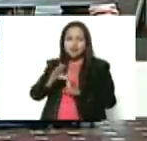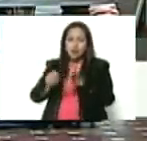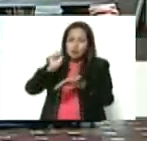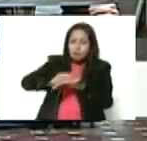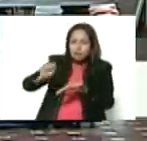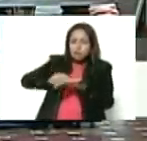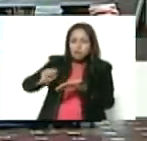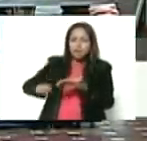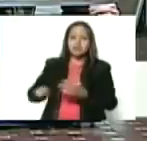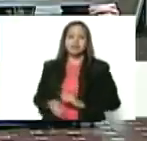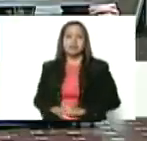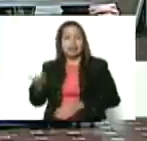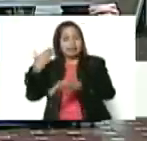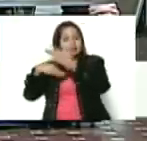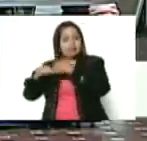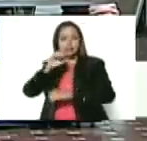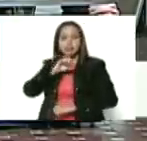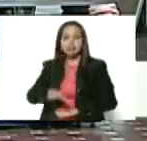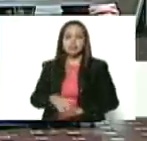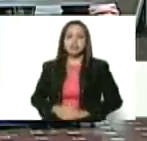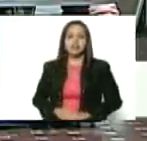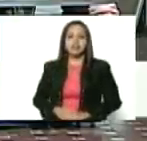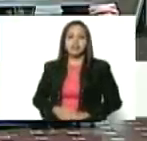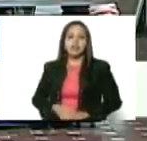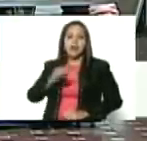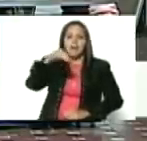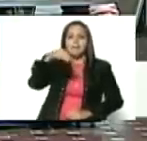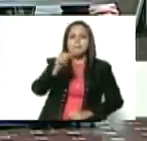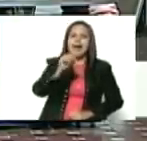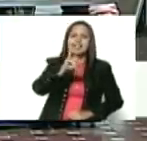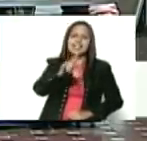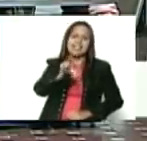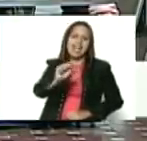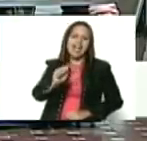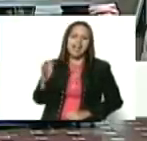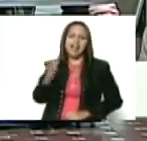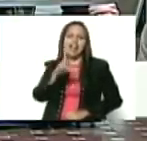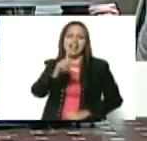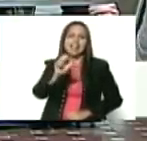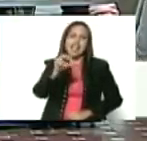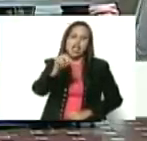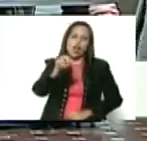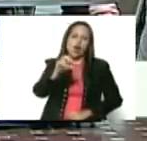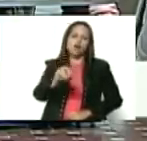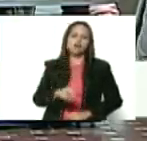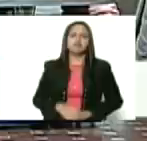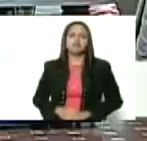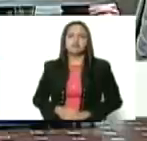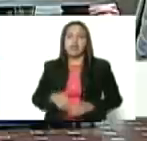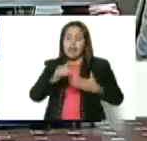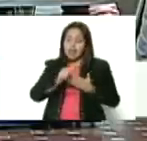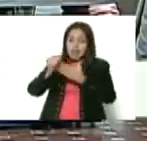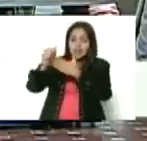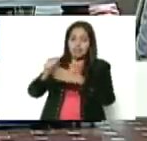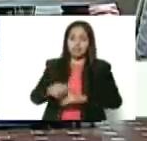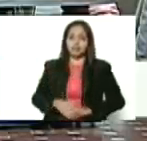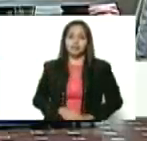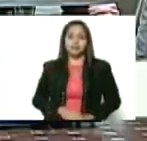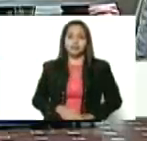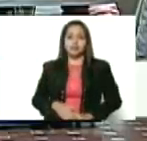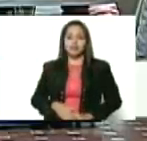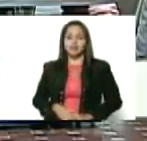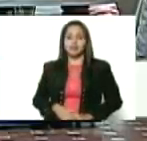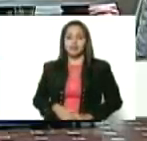Constituyentes en su momento. María León como líder, lideresa y gran chamán. Pionera. Pionera, chamana